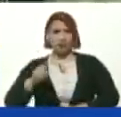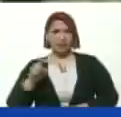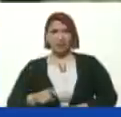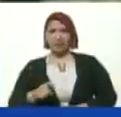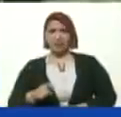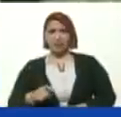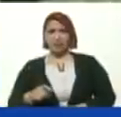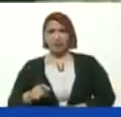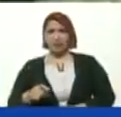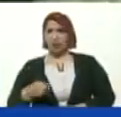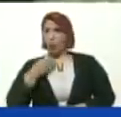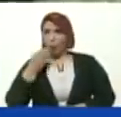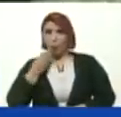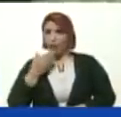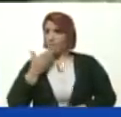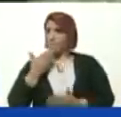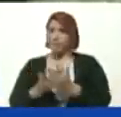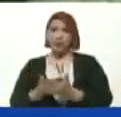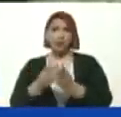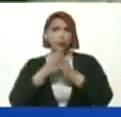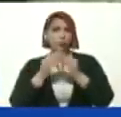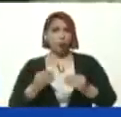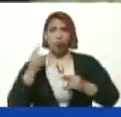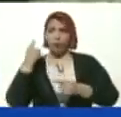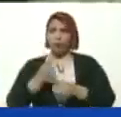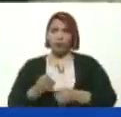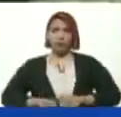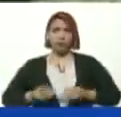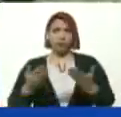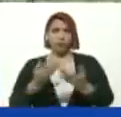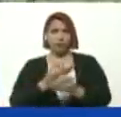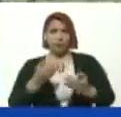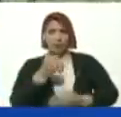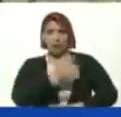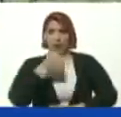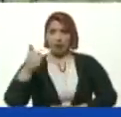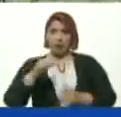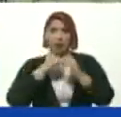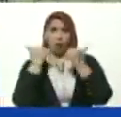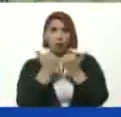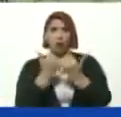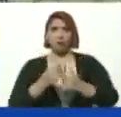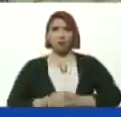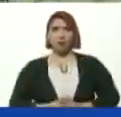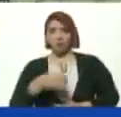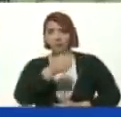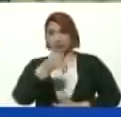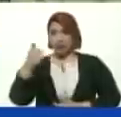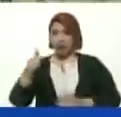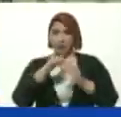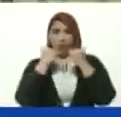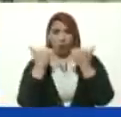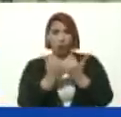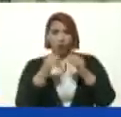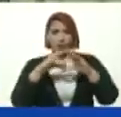Lo que los muchachos Pidan Todo Excelente En cada aula Cada aula De clase